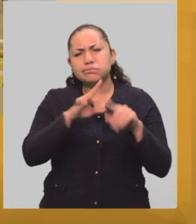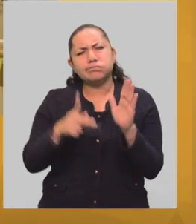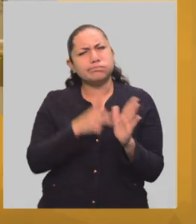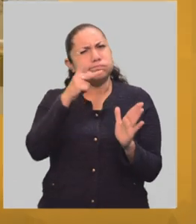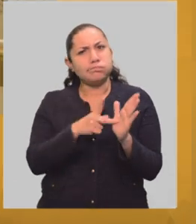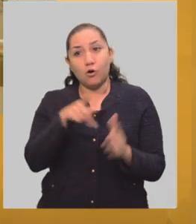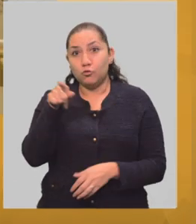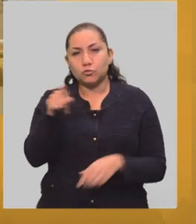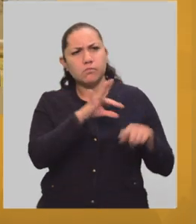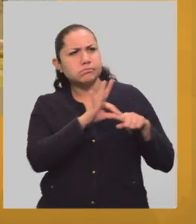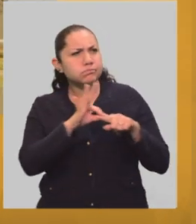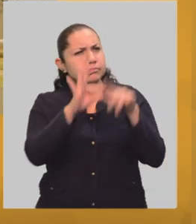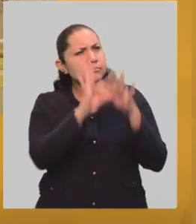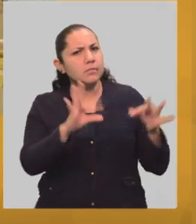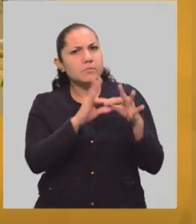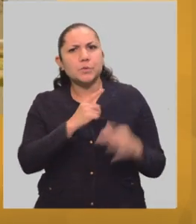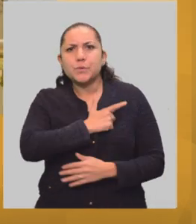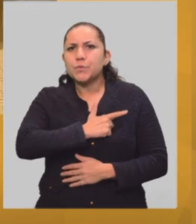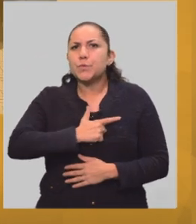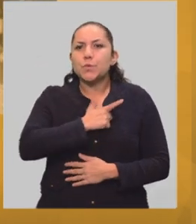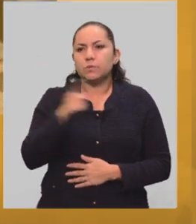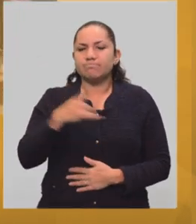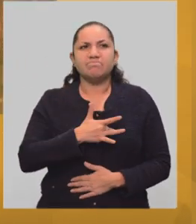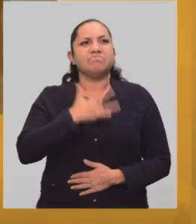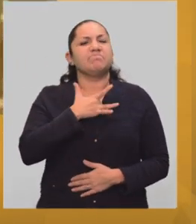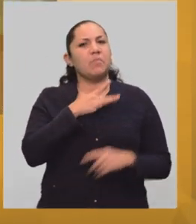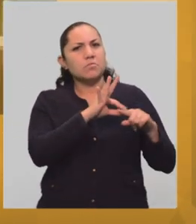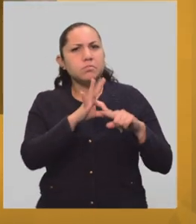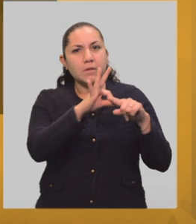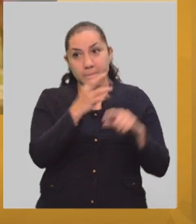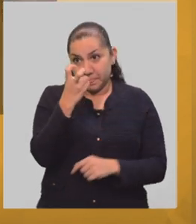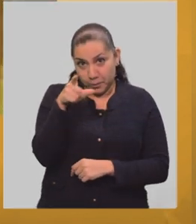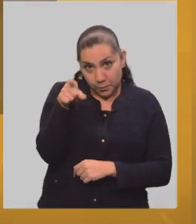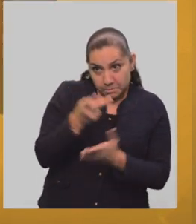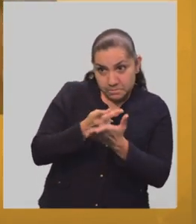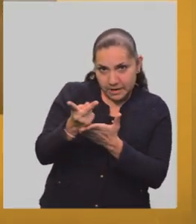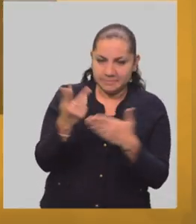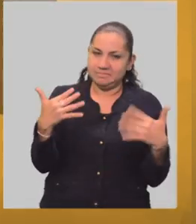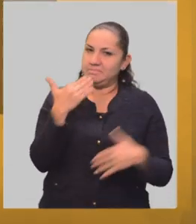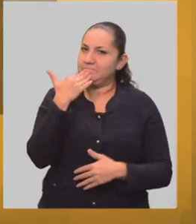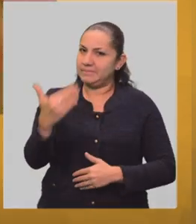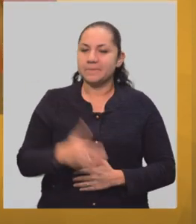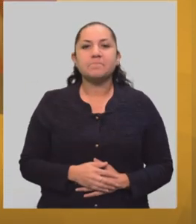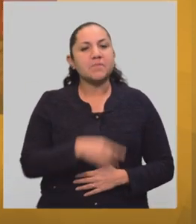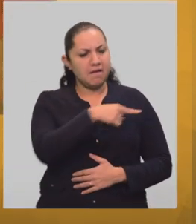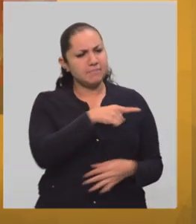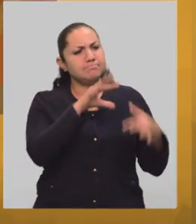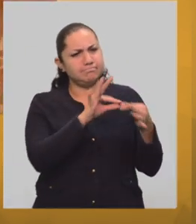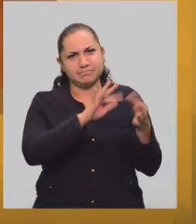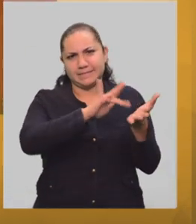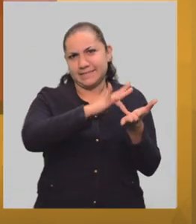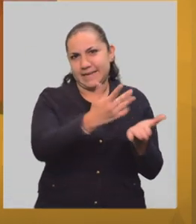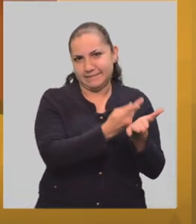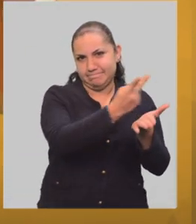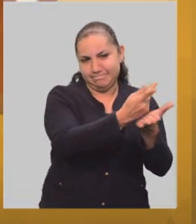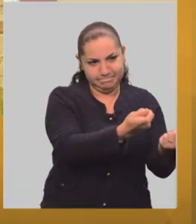tiene un alto significado para ti, así que qué bueno que seas tú. Tras agradecer la distinción, Eduardo Pérez comentó que desde